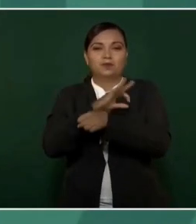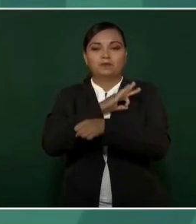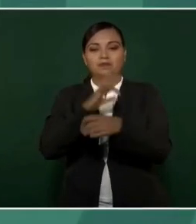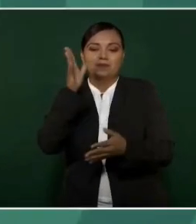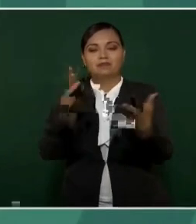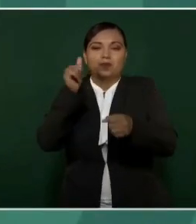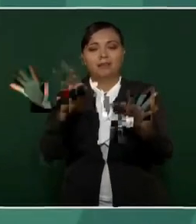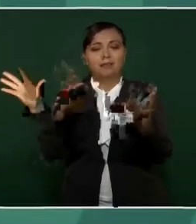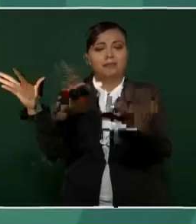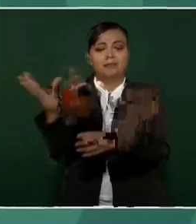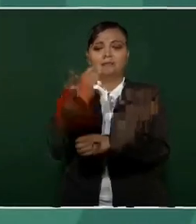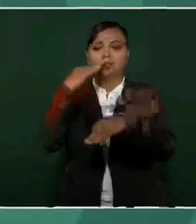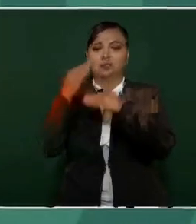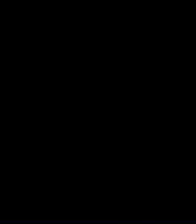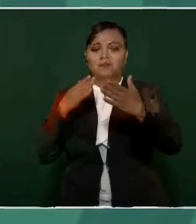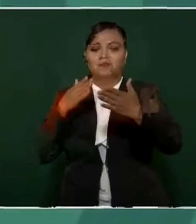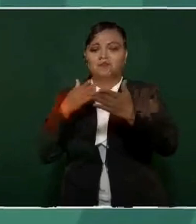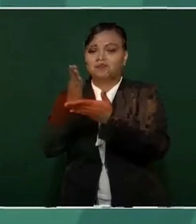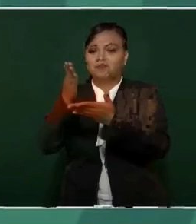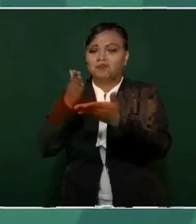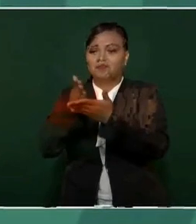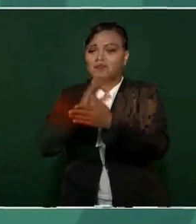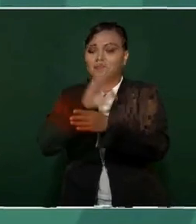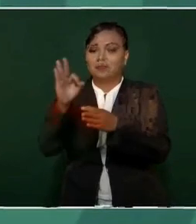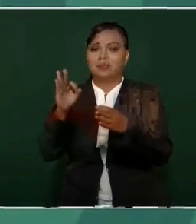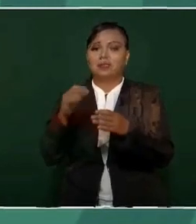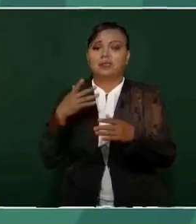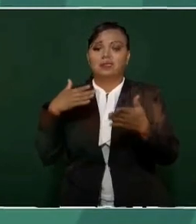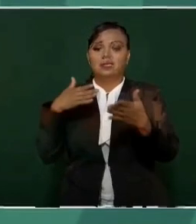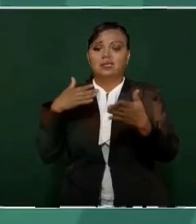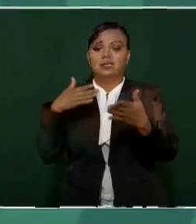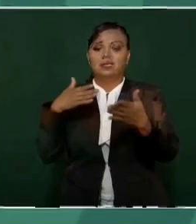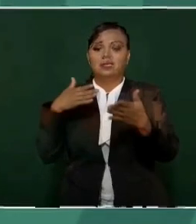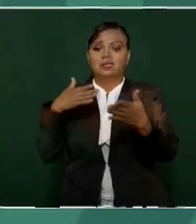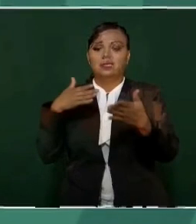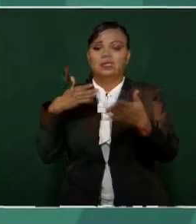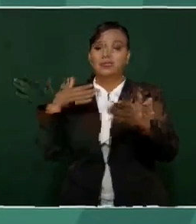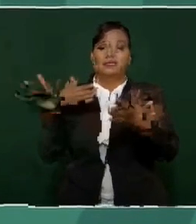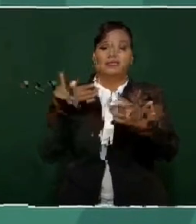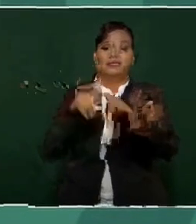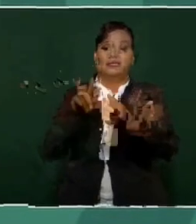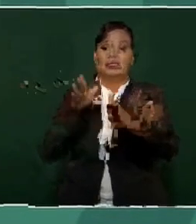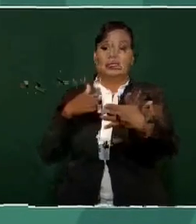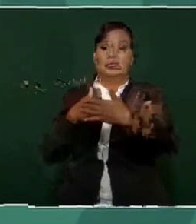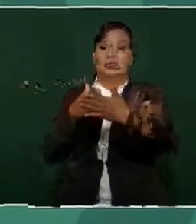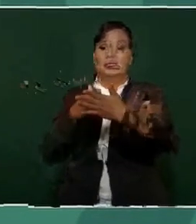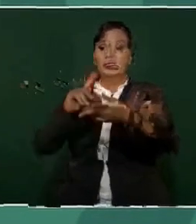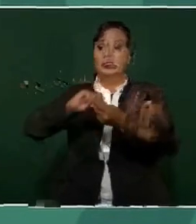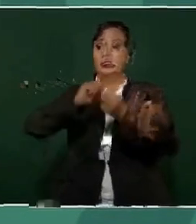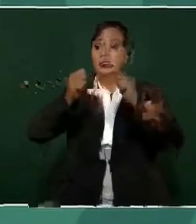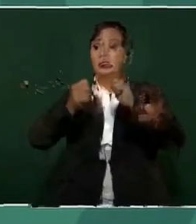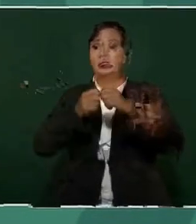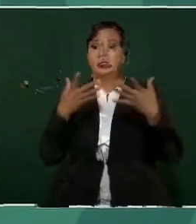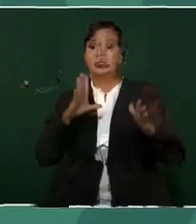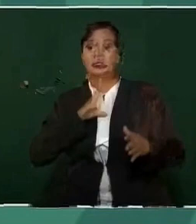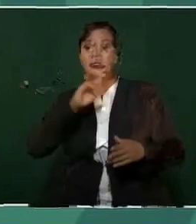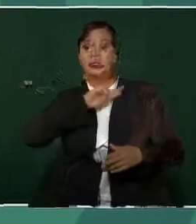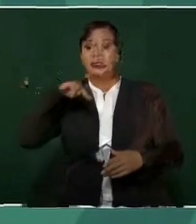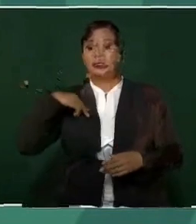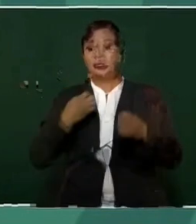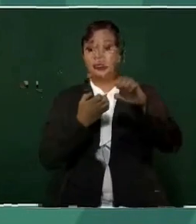vencer todos los obstáculos que se han en marcha en nuestro estado.